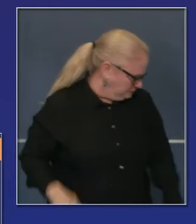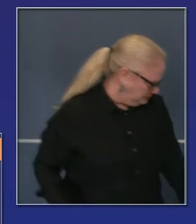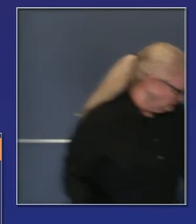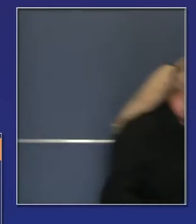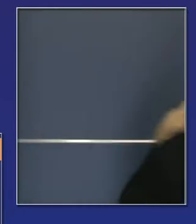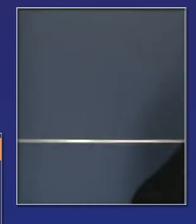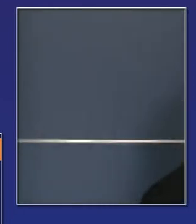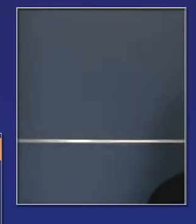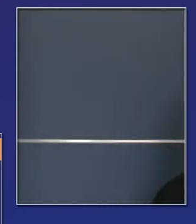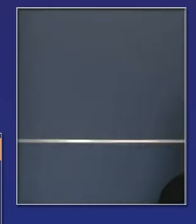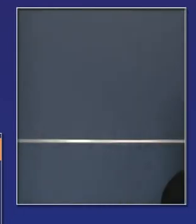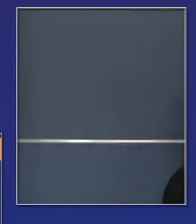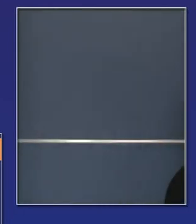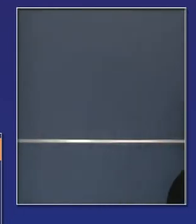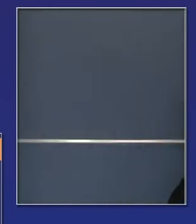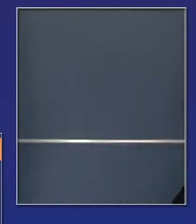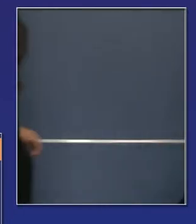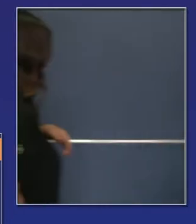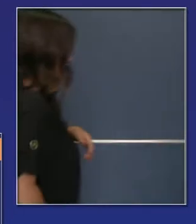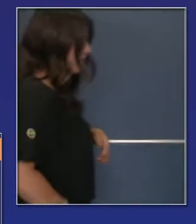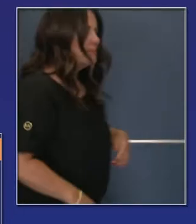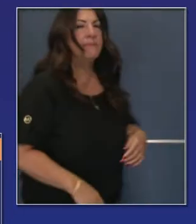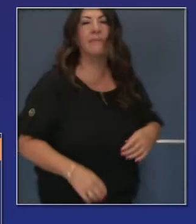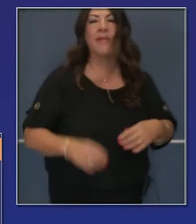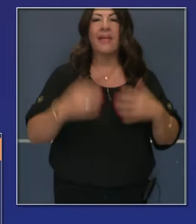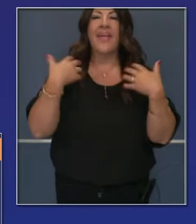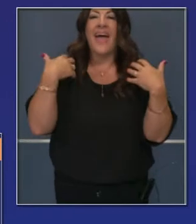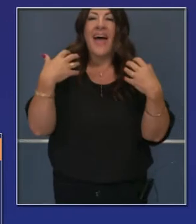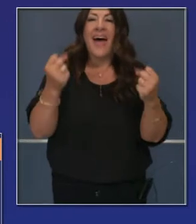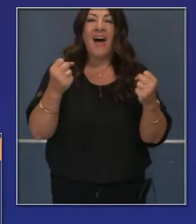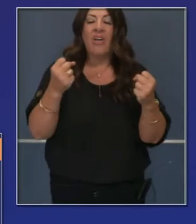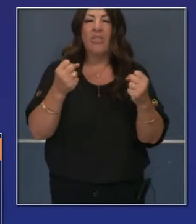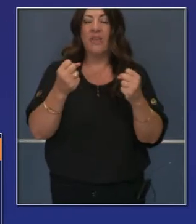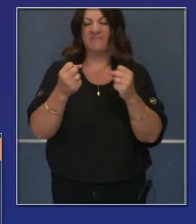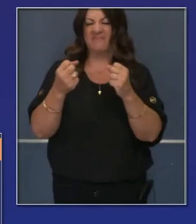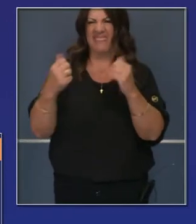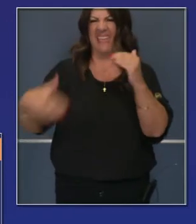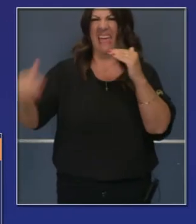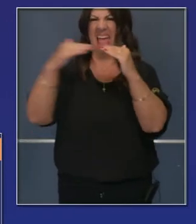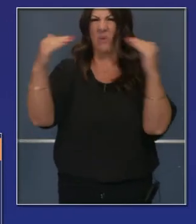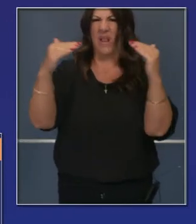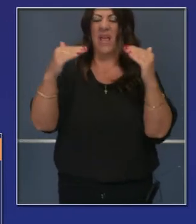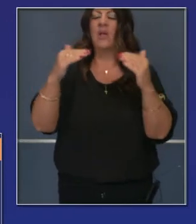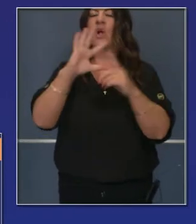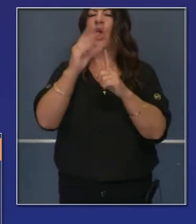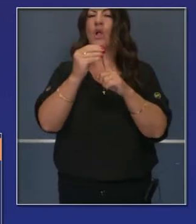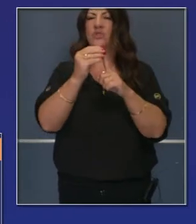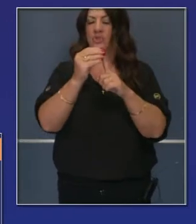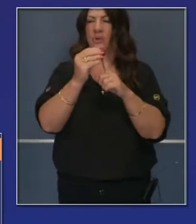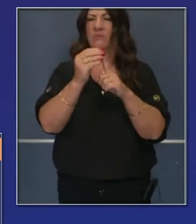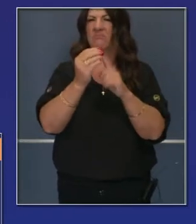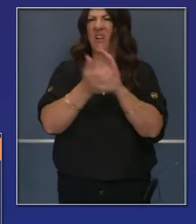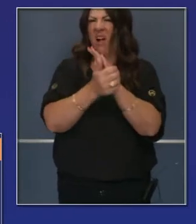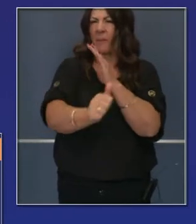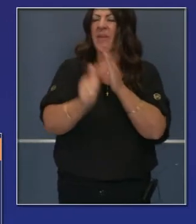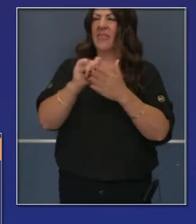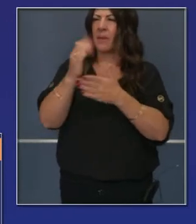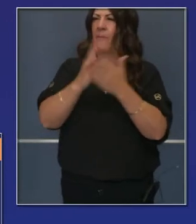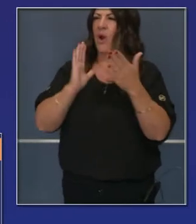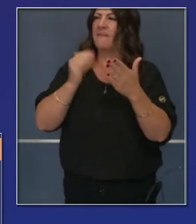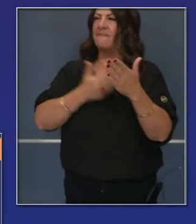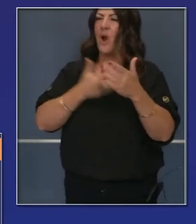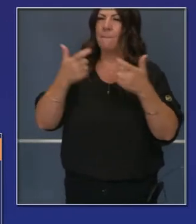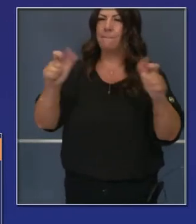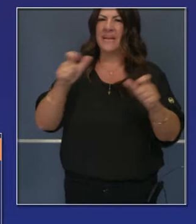geográficamente, diversidad geográfica. Hablamos de equidad de salud. Esto es algo que tiene que ver con la competencia